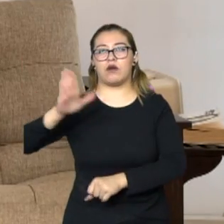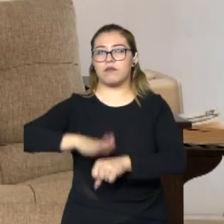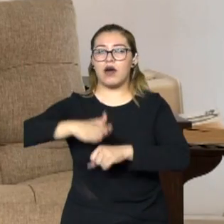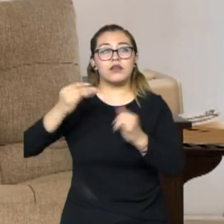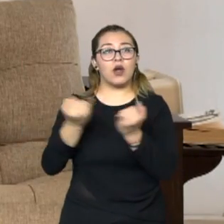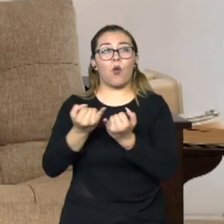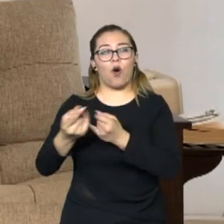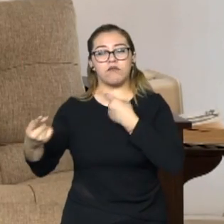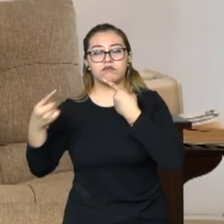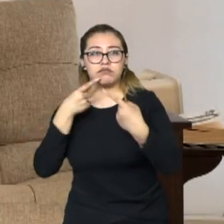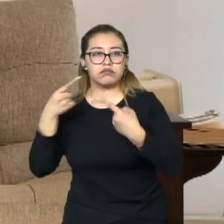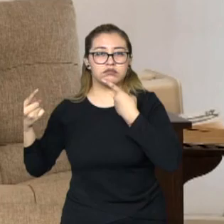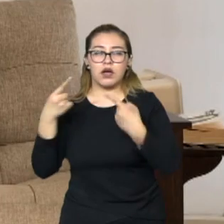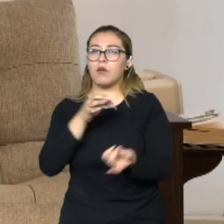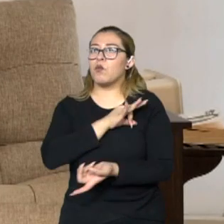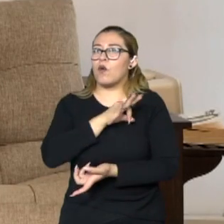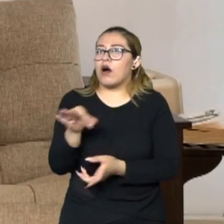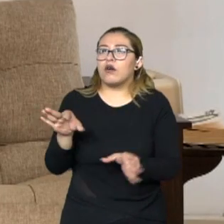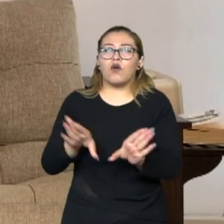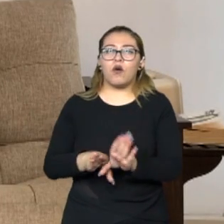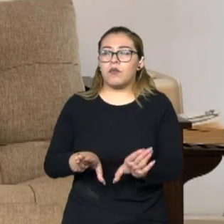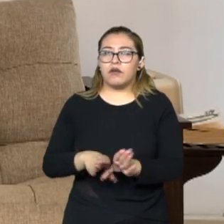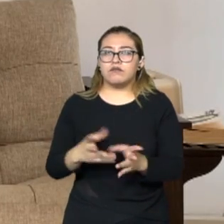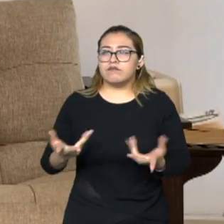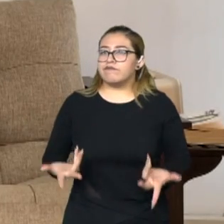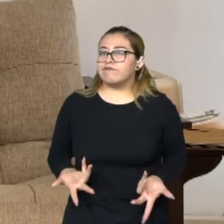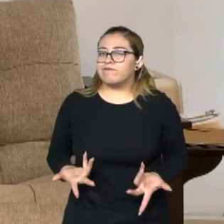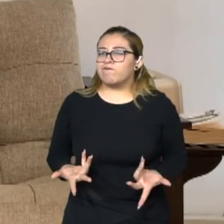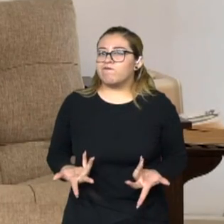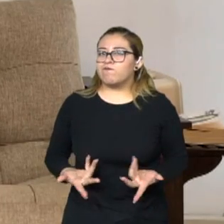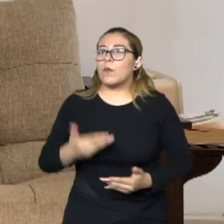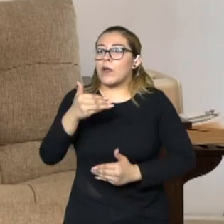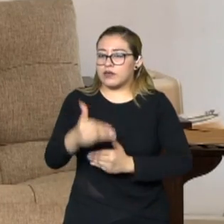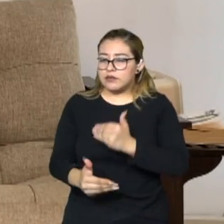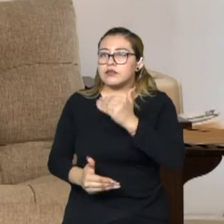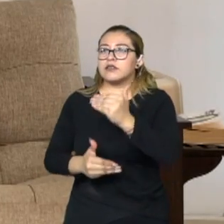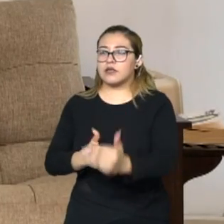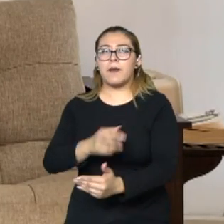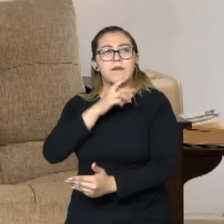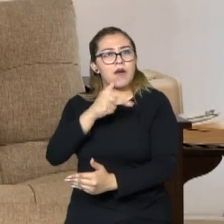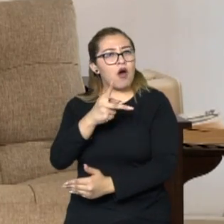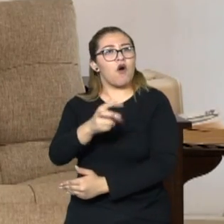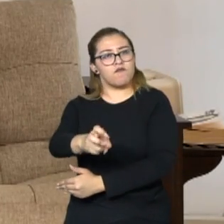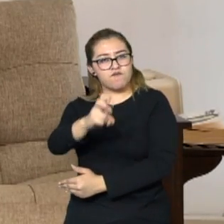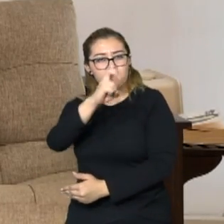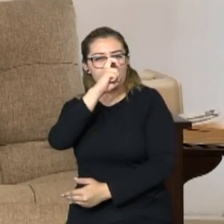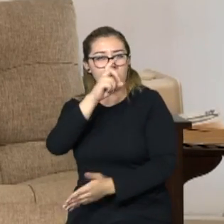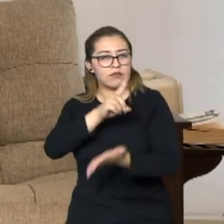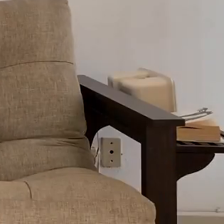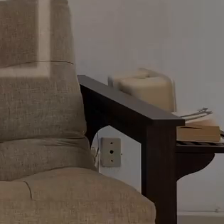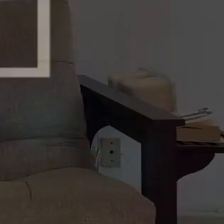es posible seguir caminando hacia la exigencia de estos derechos.